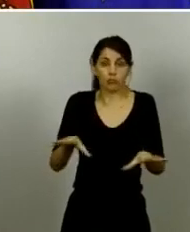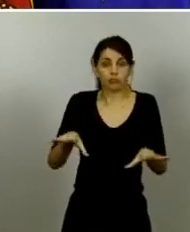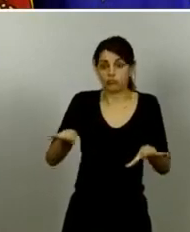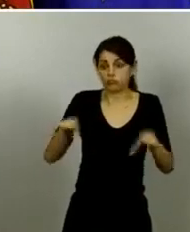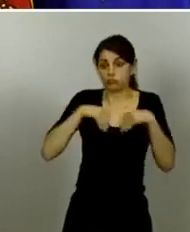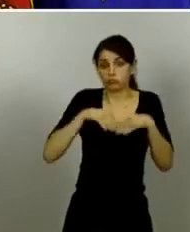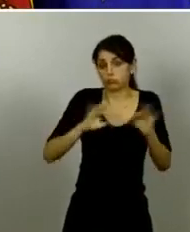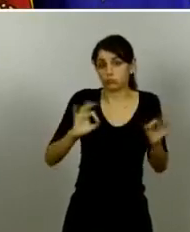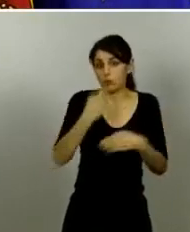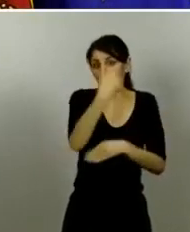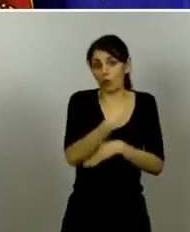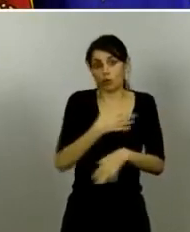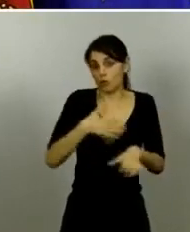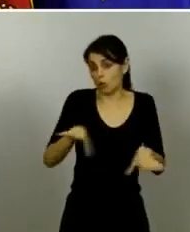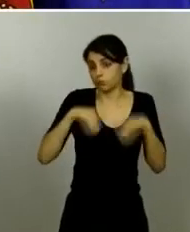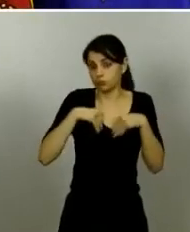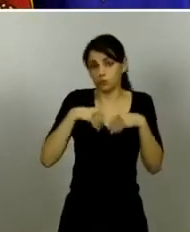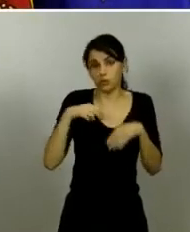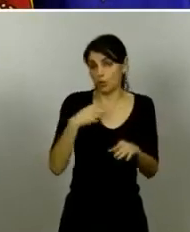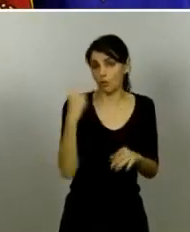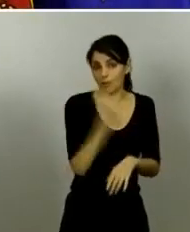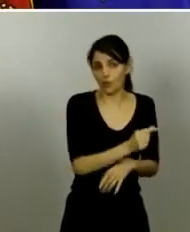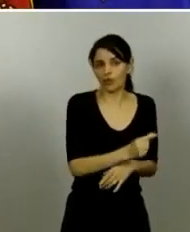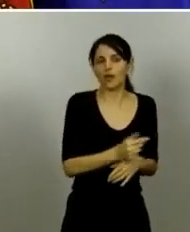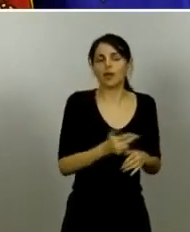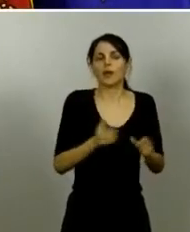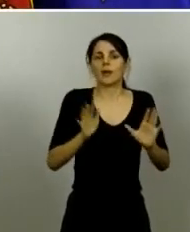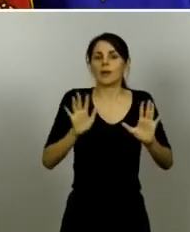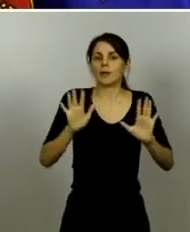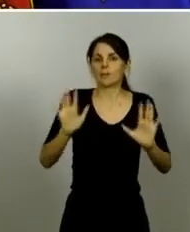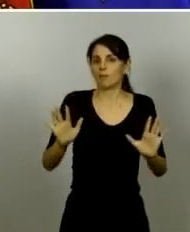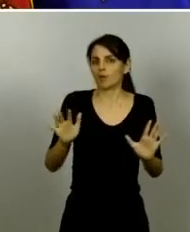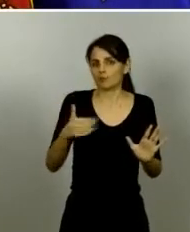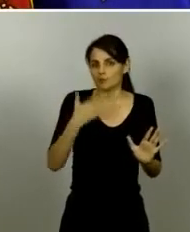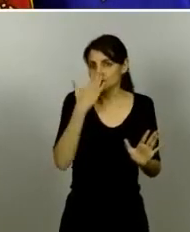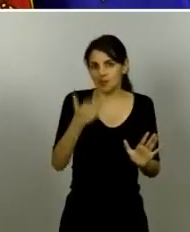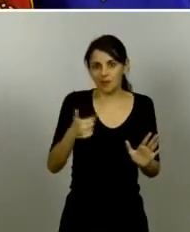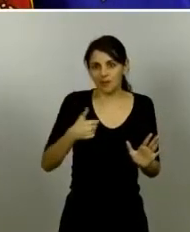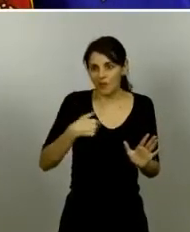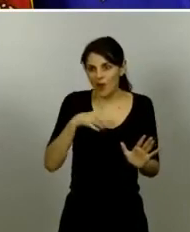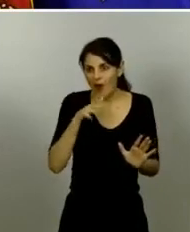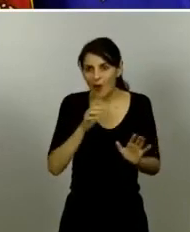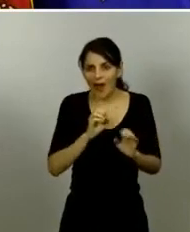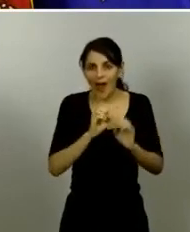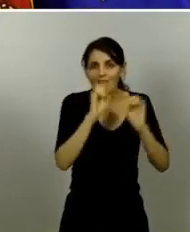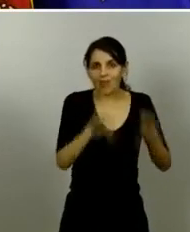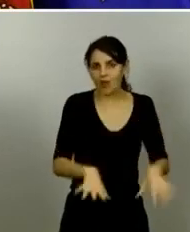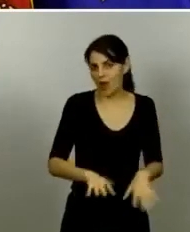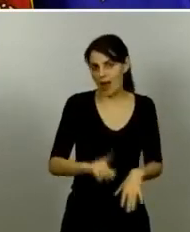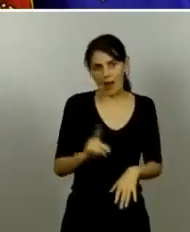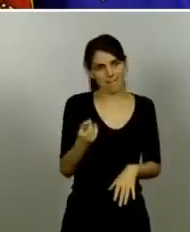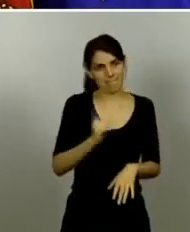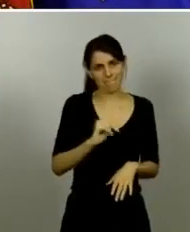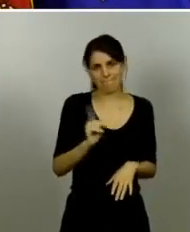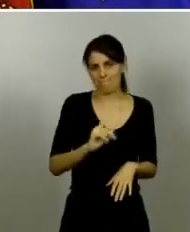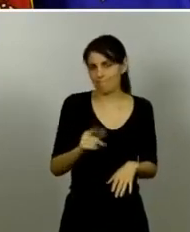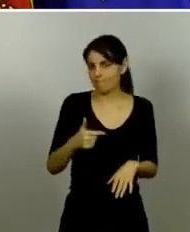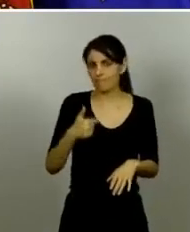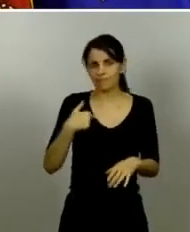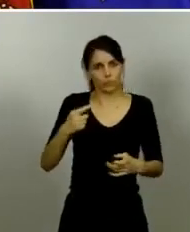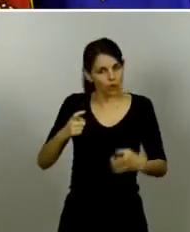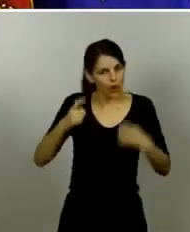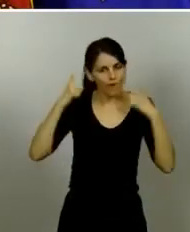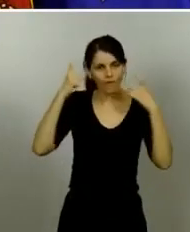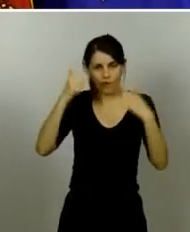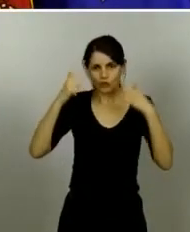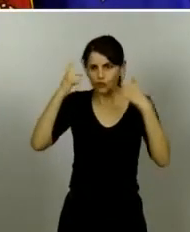y me echaré a un lado pero lo que desde luego no voy a hacer es abandonar el barco yo voy a hacer un esfuerzo por cumplir con mi trabajo lo mejor que